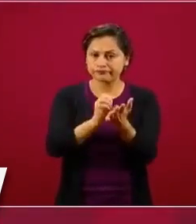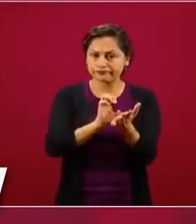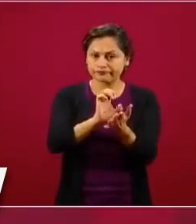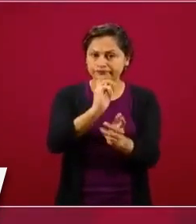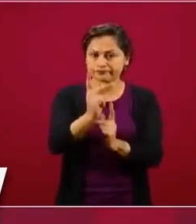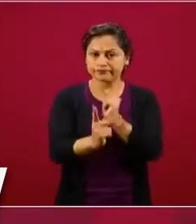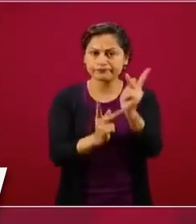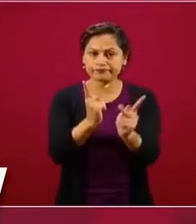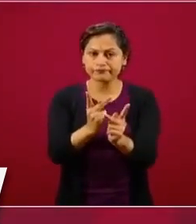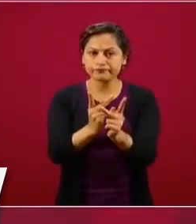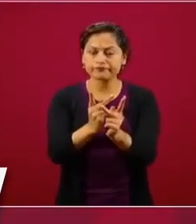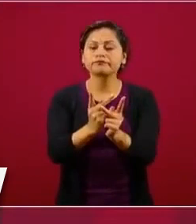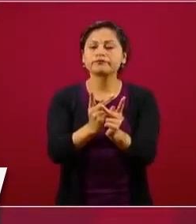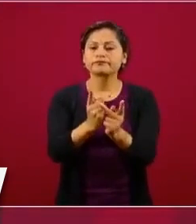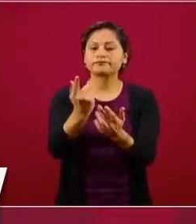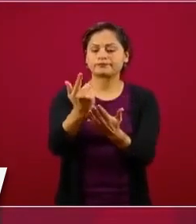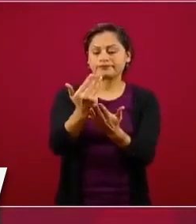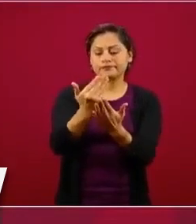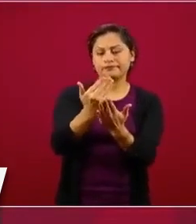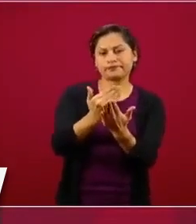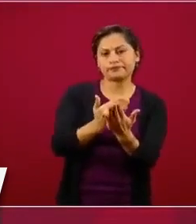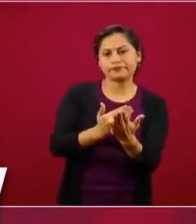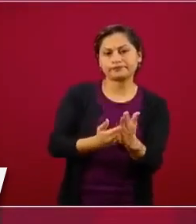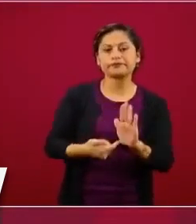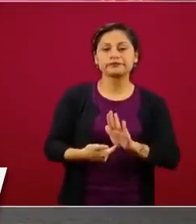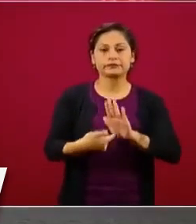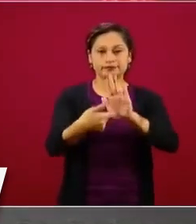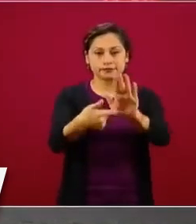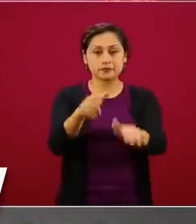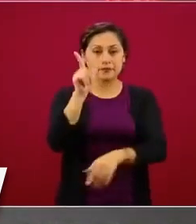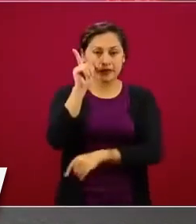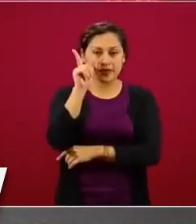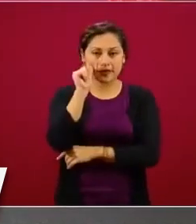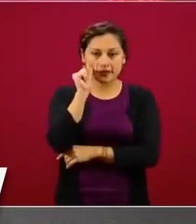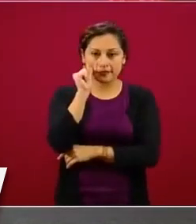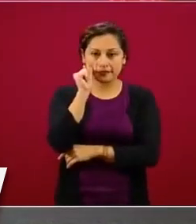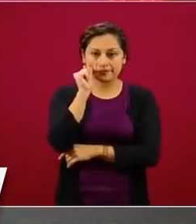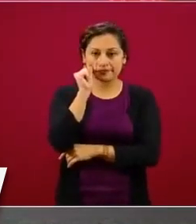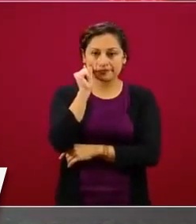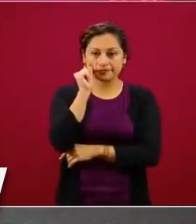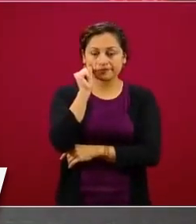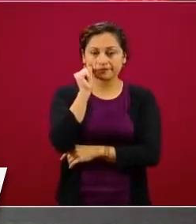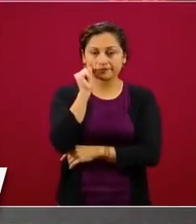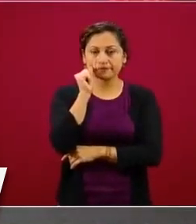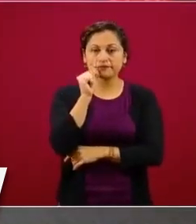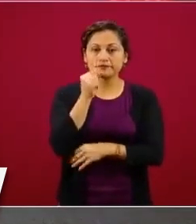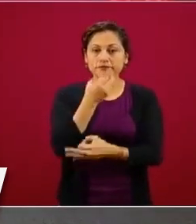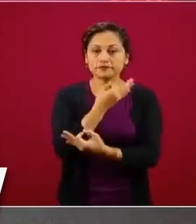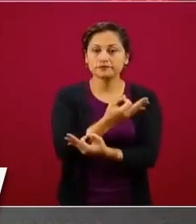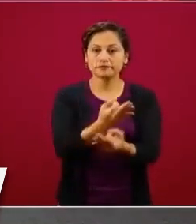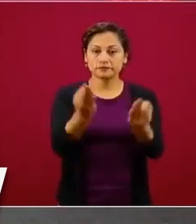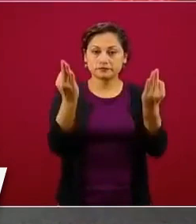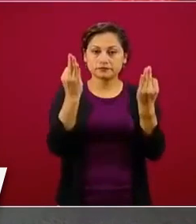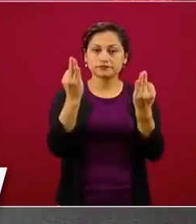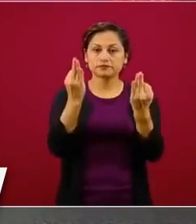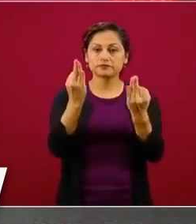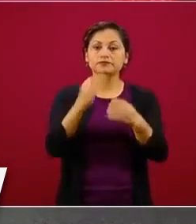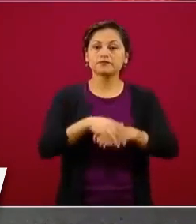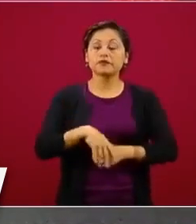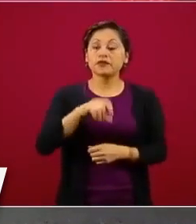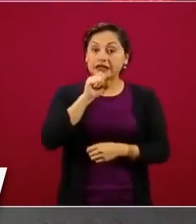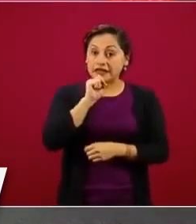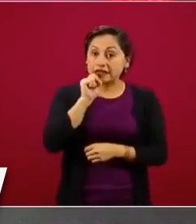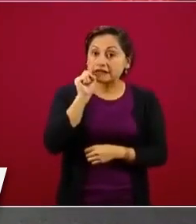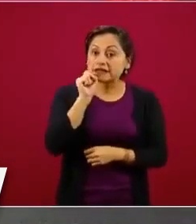Ahora, mañana se va a dar a conocer también una nueva línea de